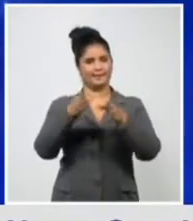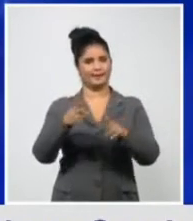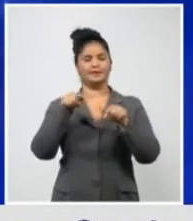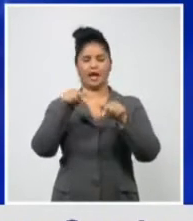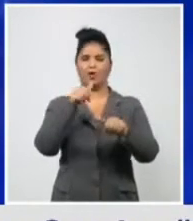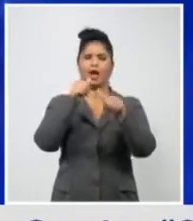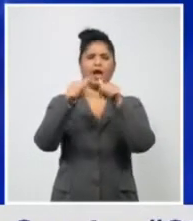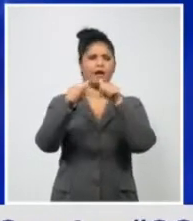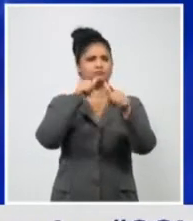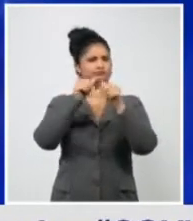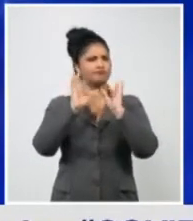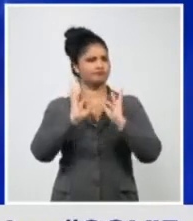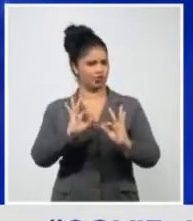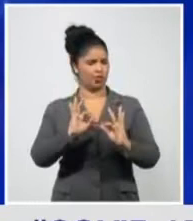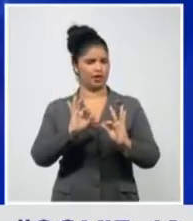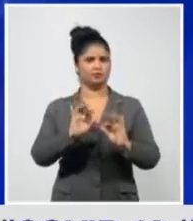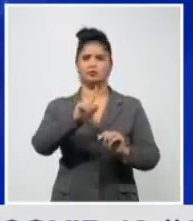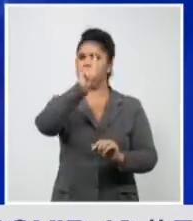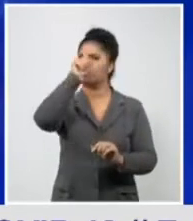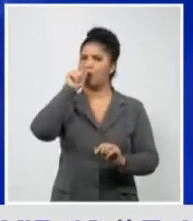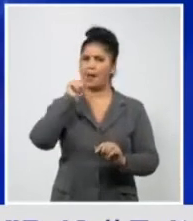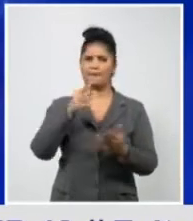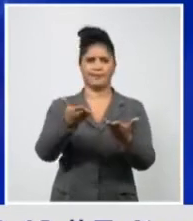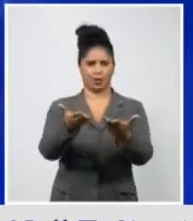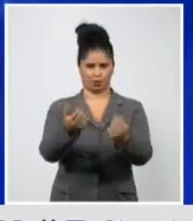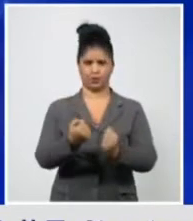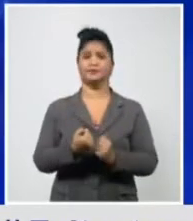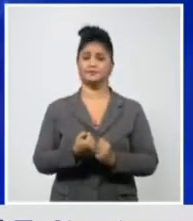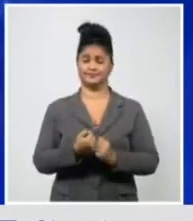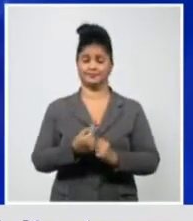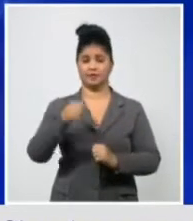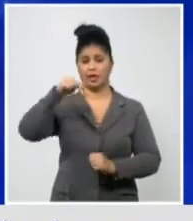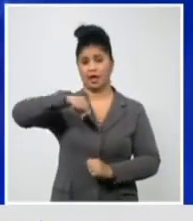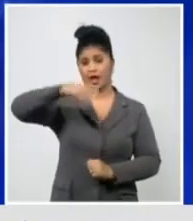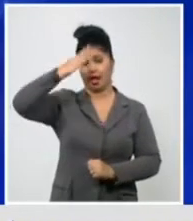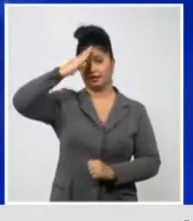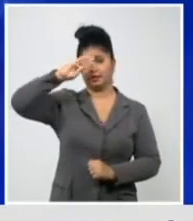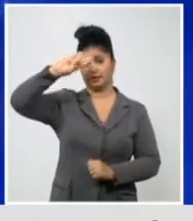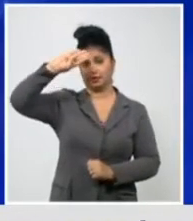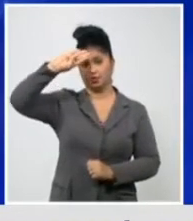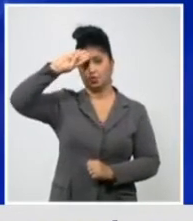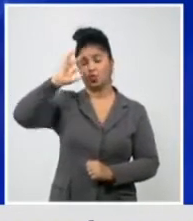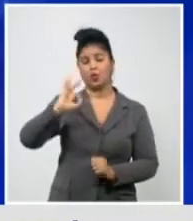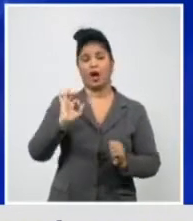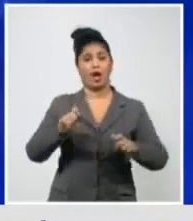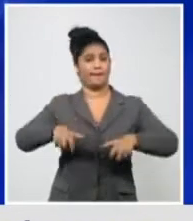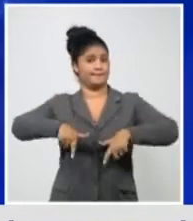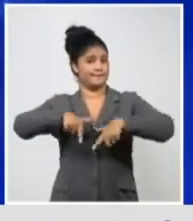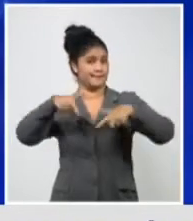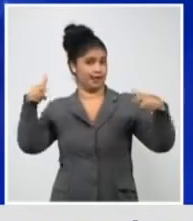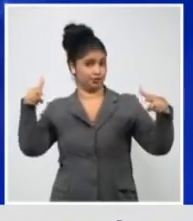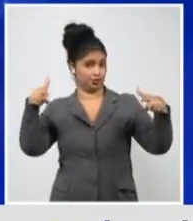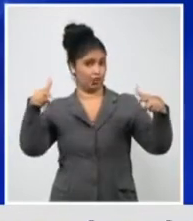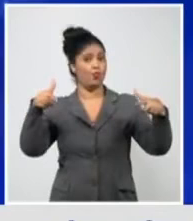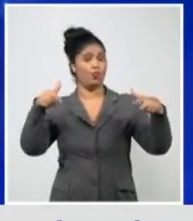de la población, ¿no? Entonces, en Cuba, el incremento que hemos tenido